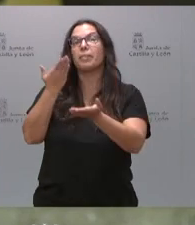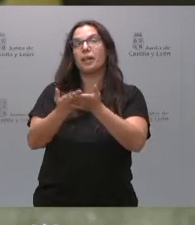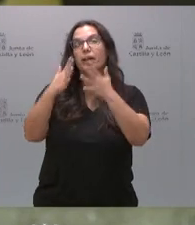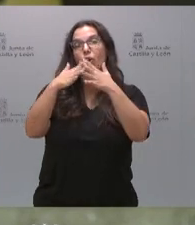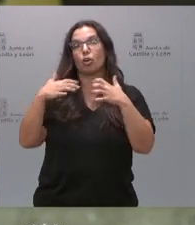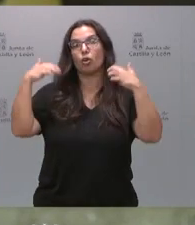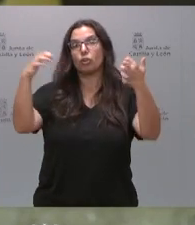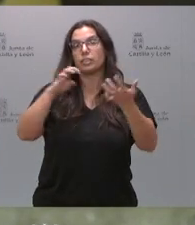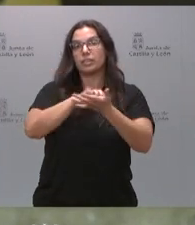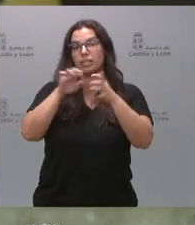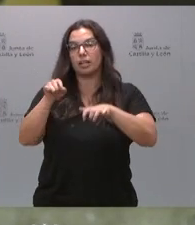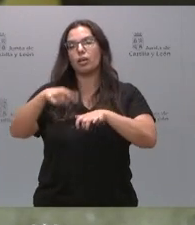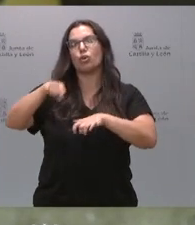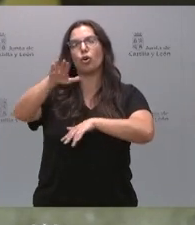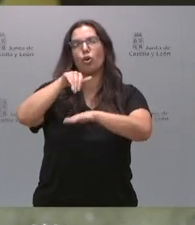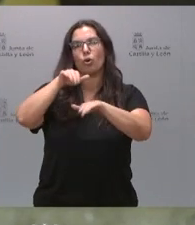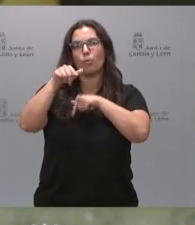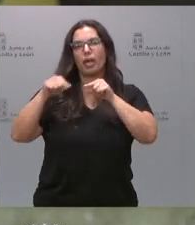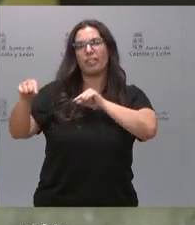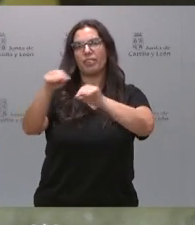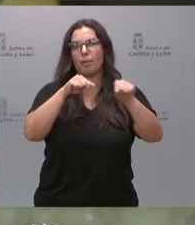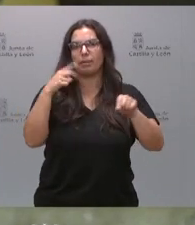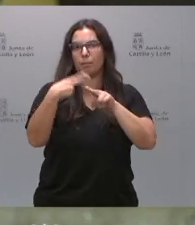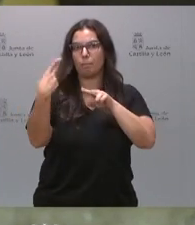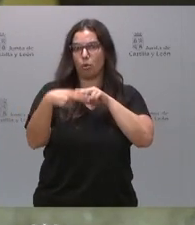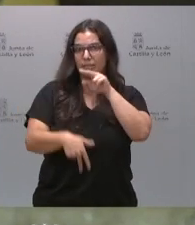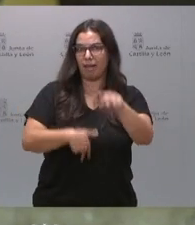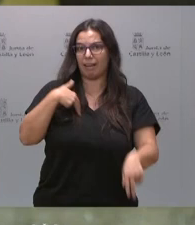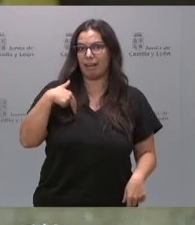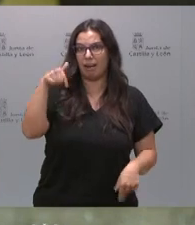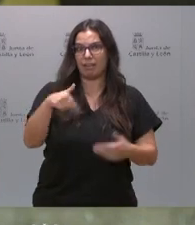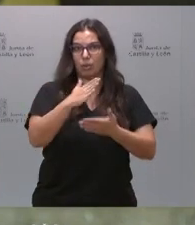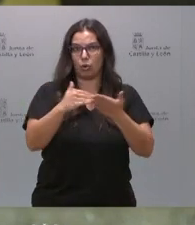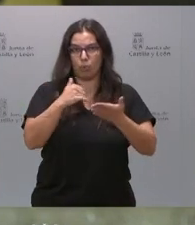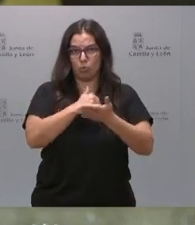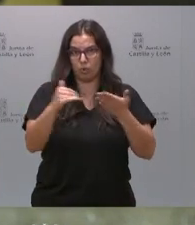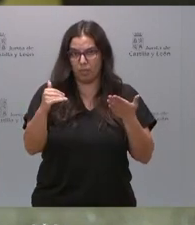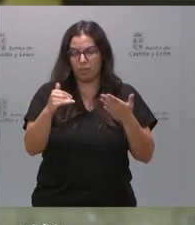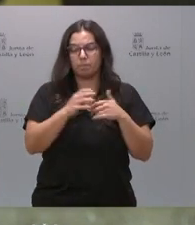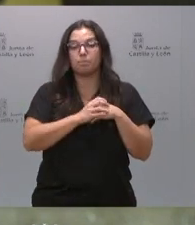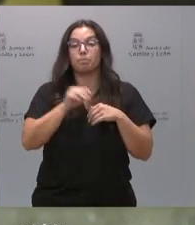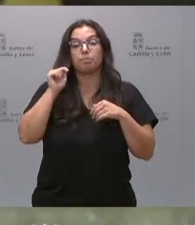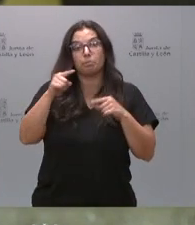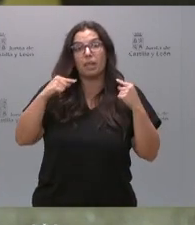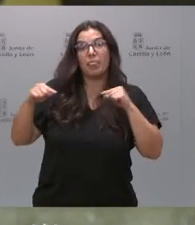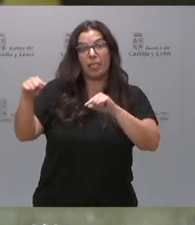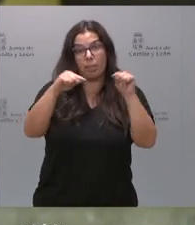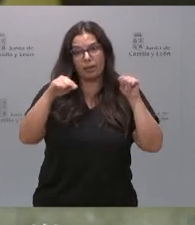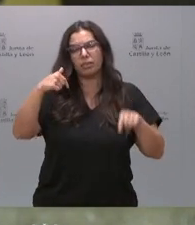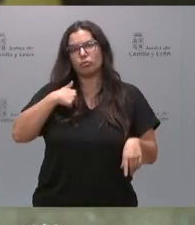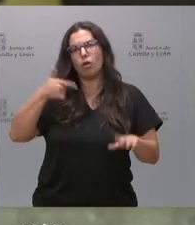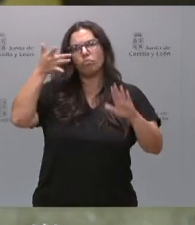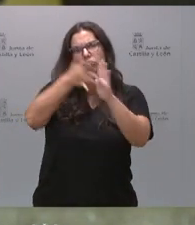Castilla y León la convocatoria del debate de política general de la comunidad. En el debate voy a exponer